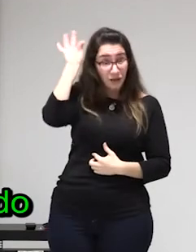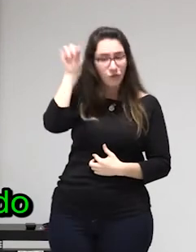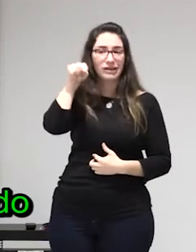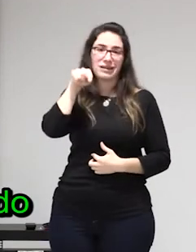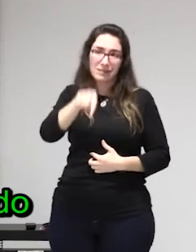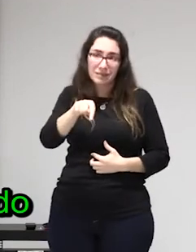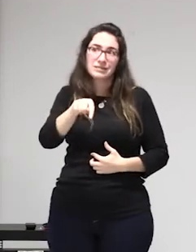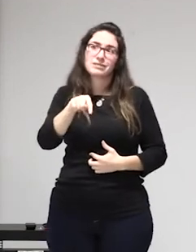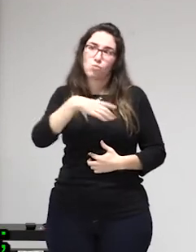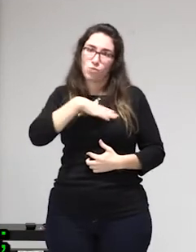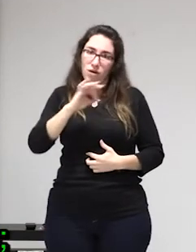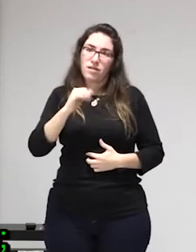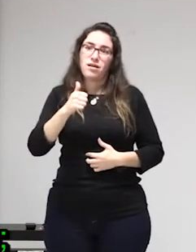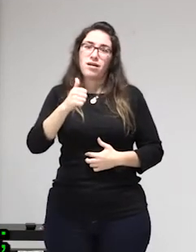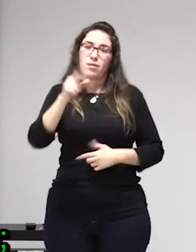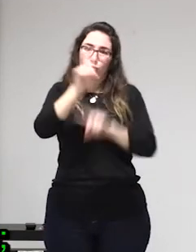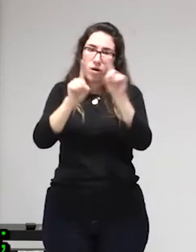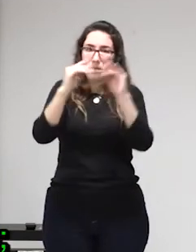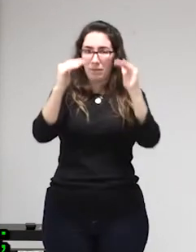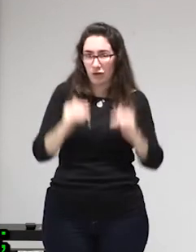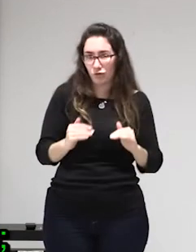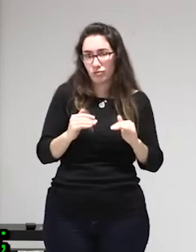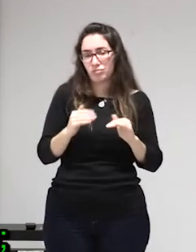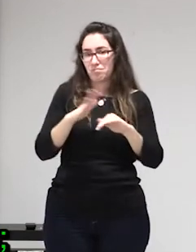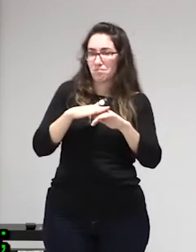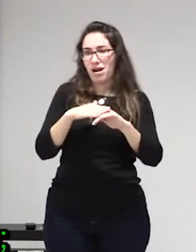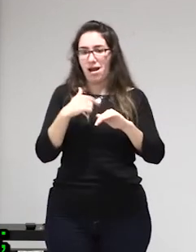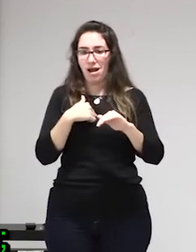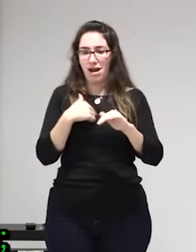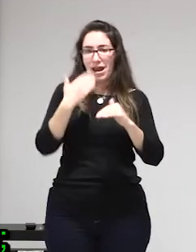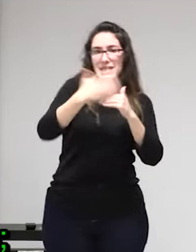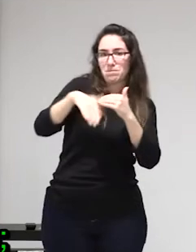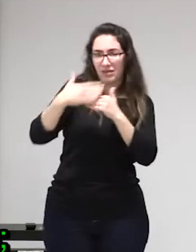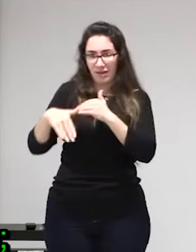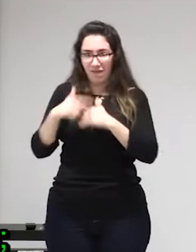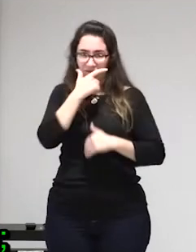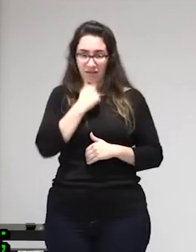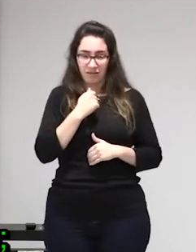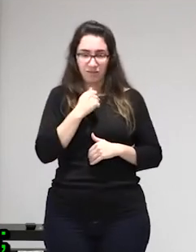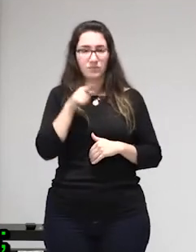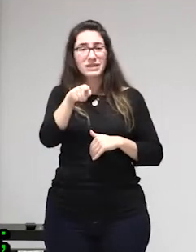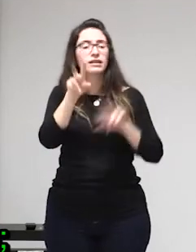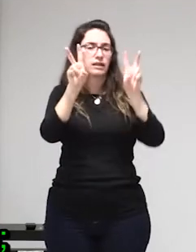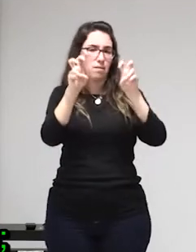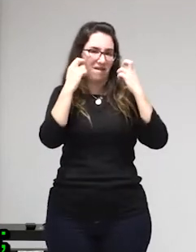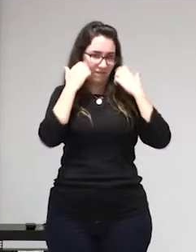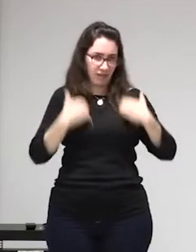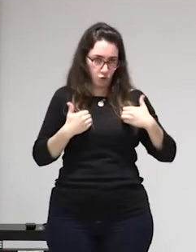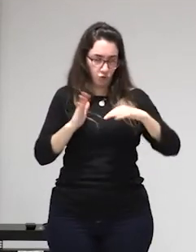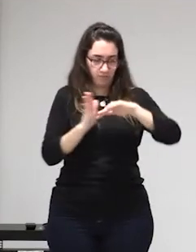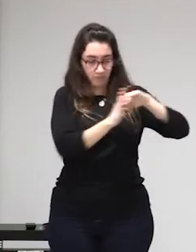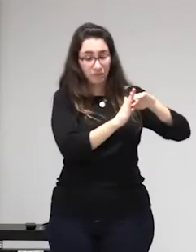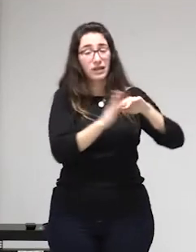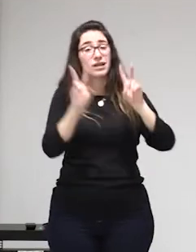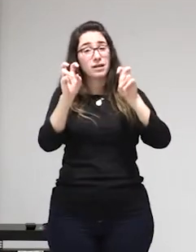eso es seguras cualquier cursillo lo que dirá no es ni guantes ni un traje de buzo no